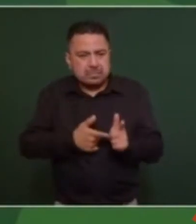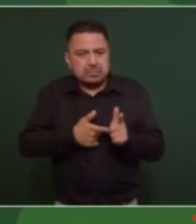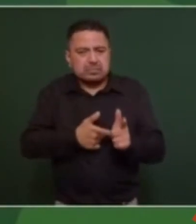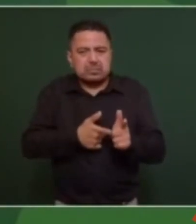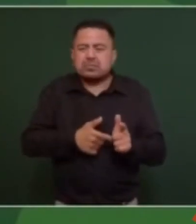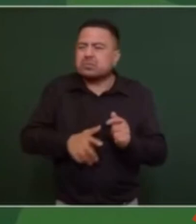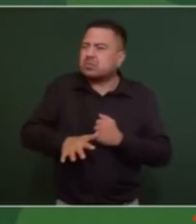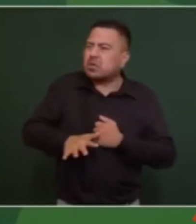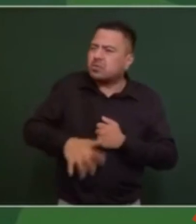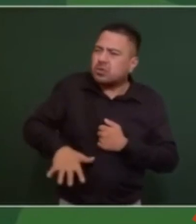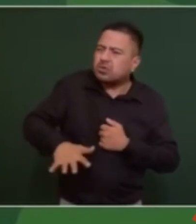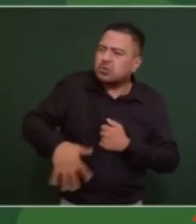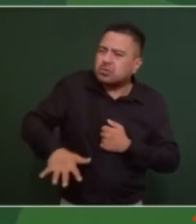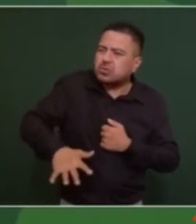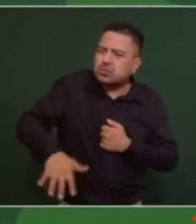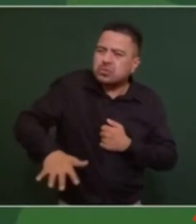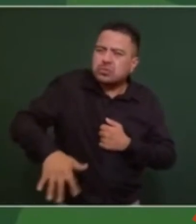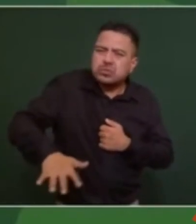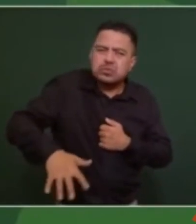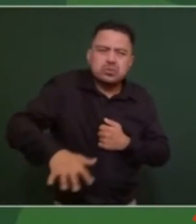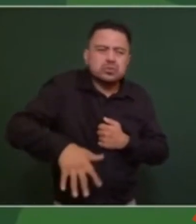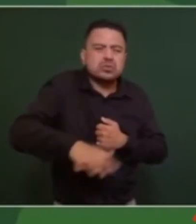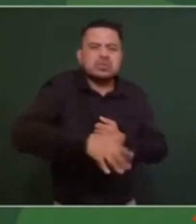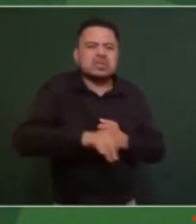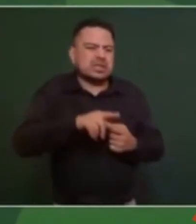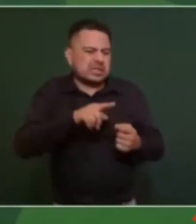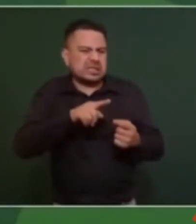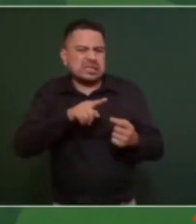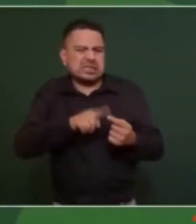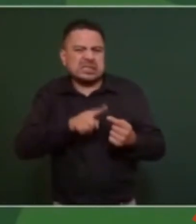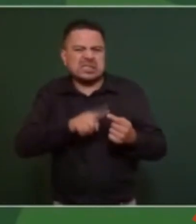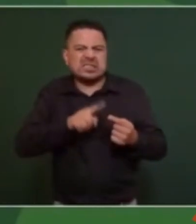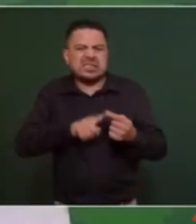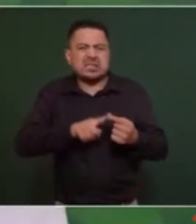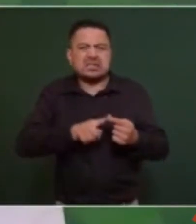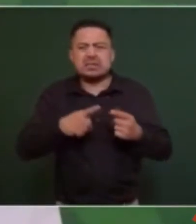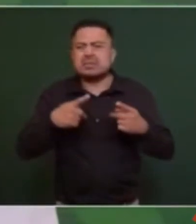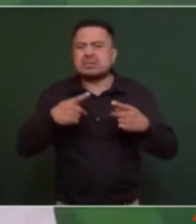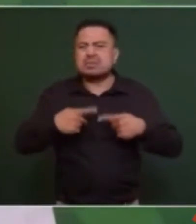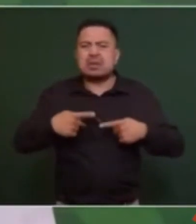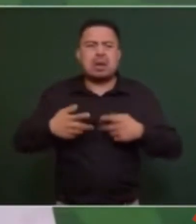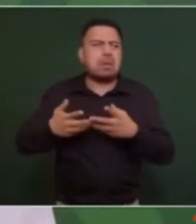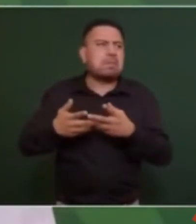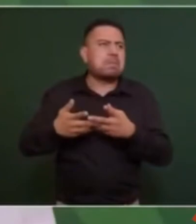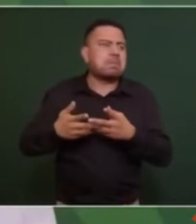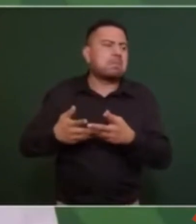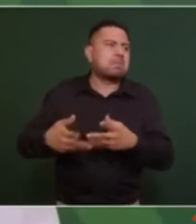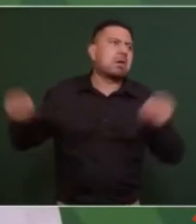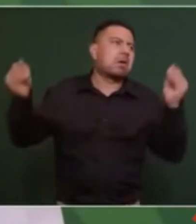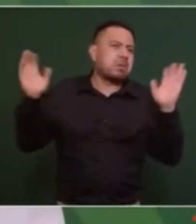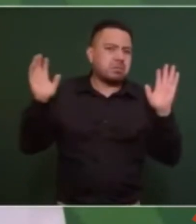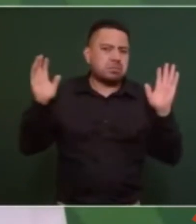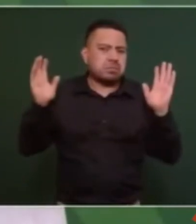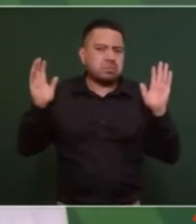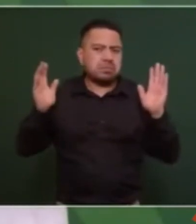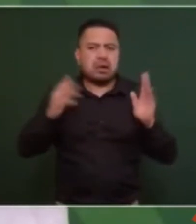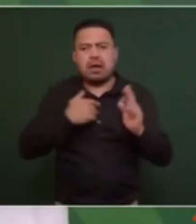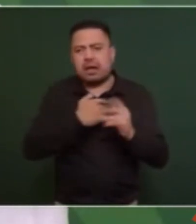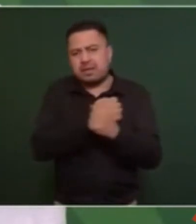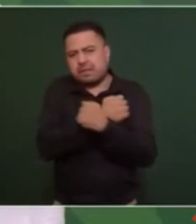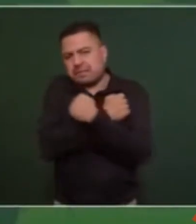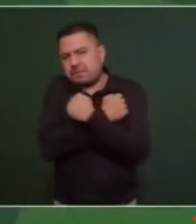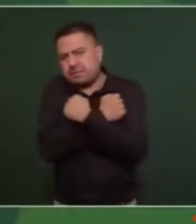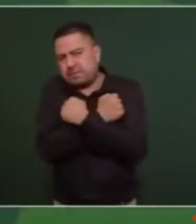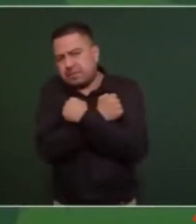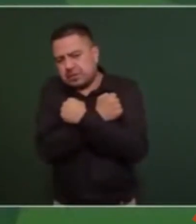búsqueda de quienes están desaparecidos y un abrazo